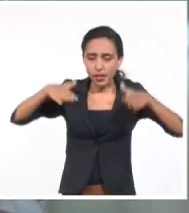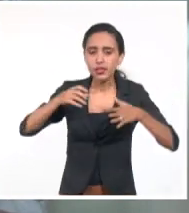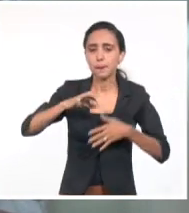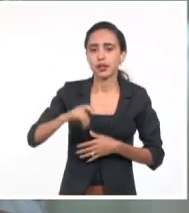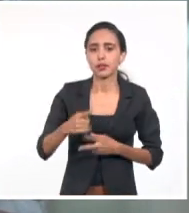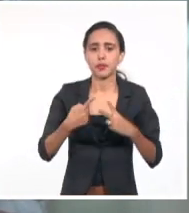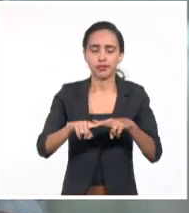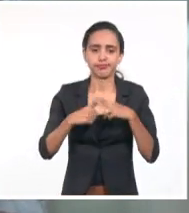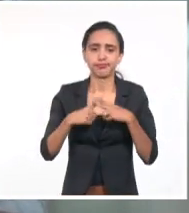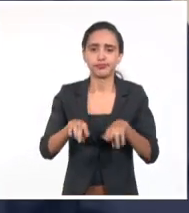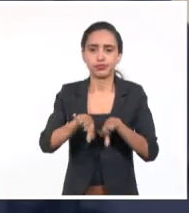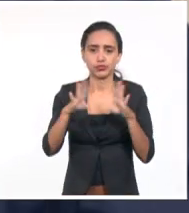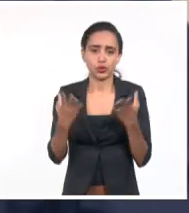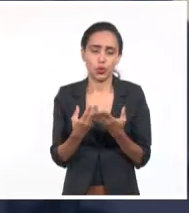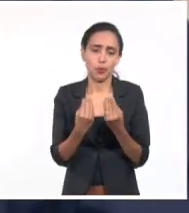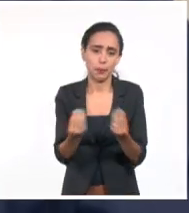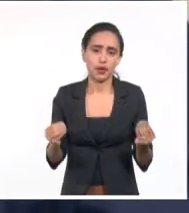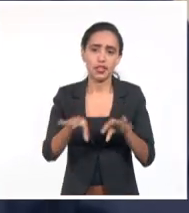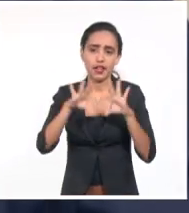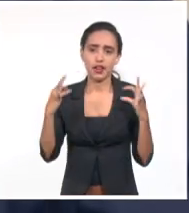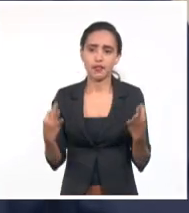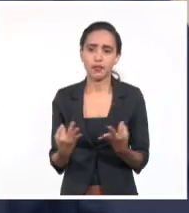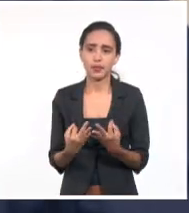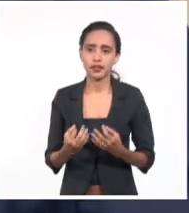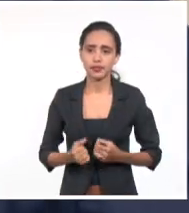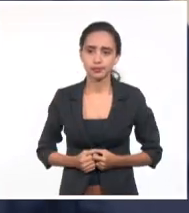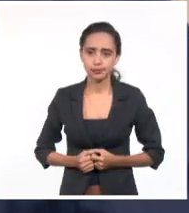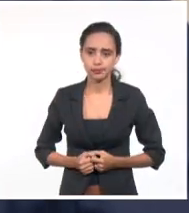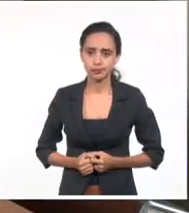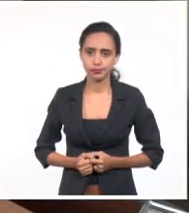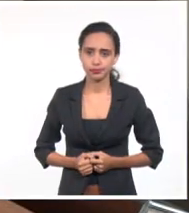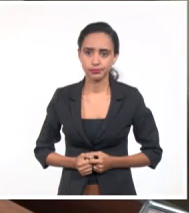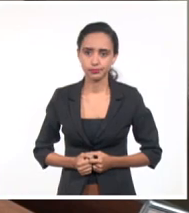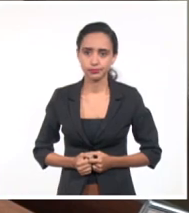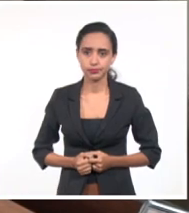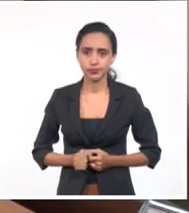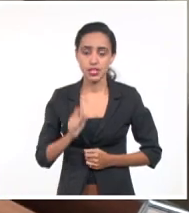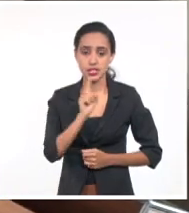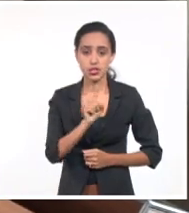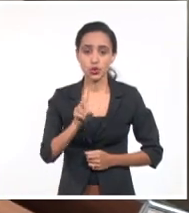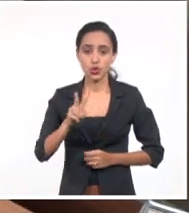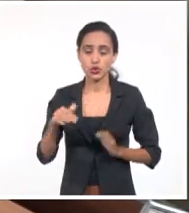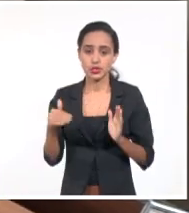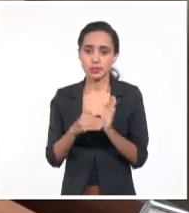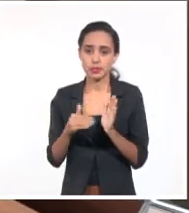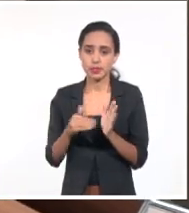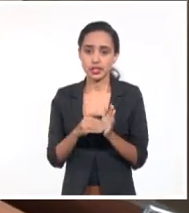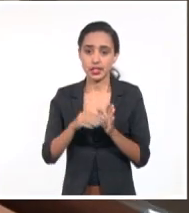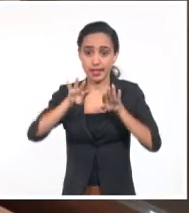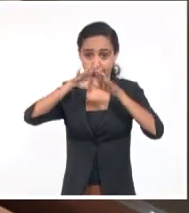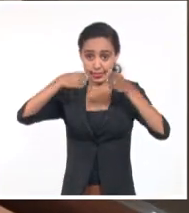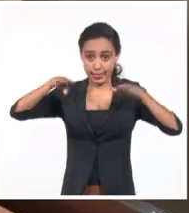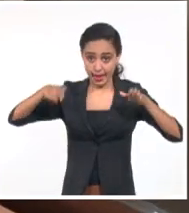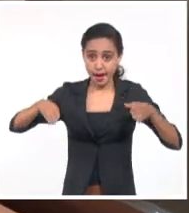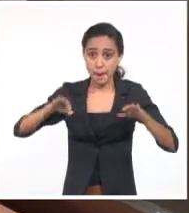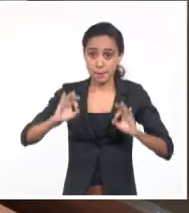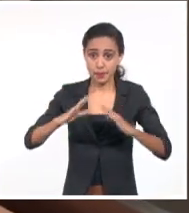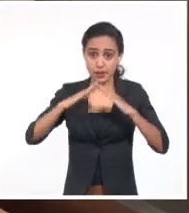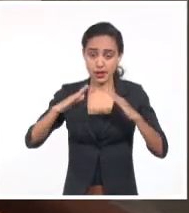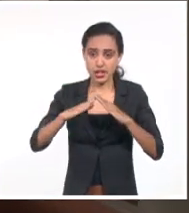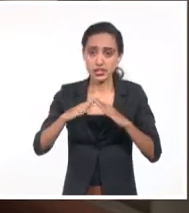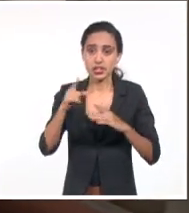inmediato expendio a las familias damnificadas. Y van a ir 112.000 tejas de afecto cemento más. Eso